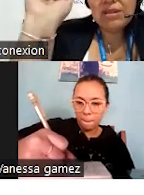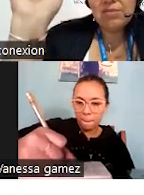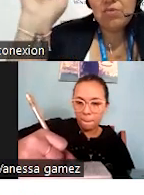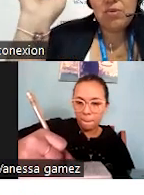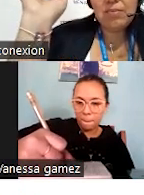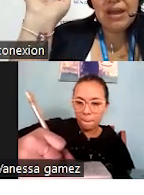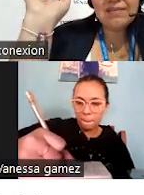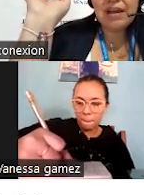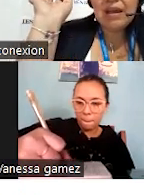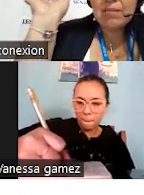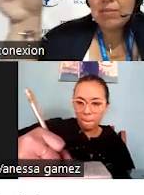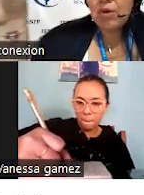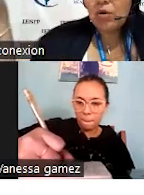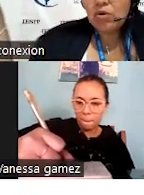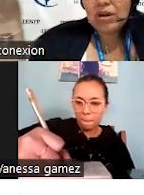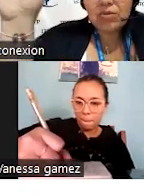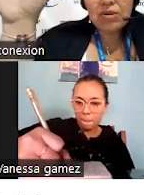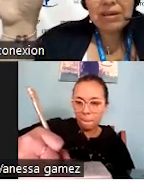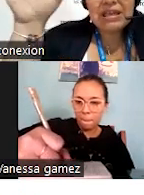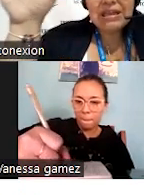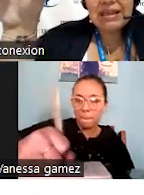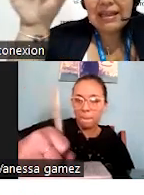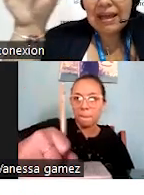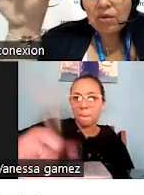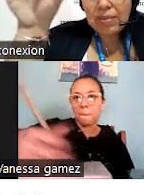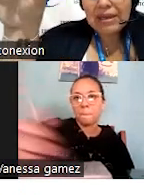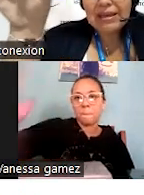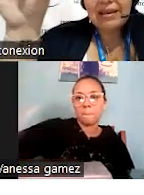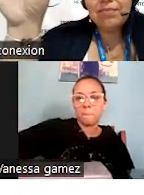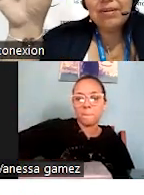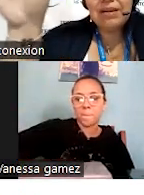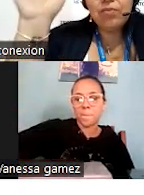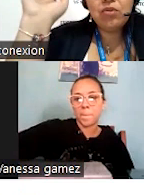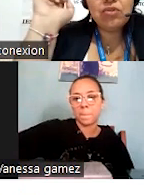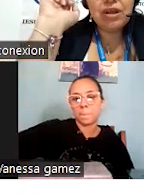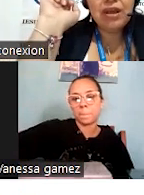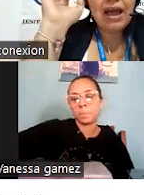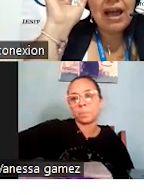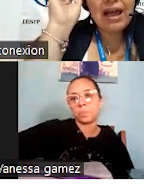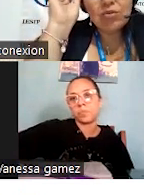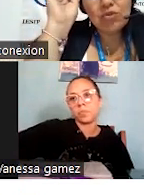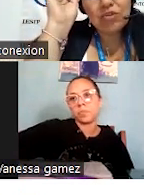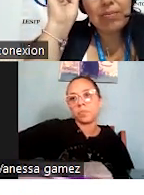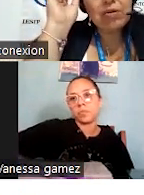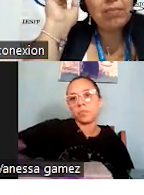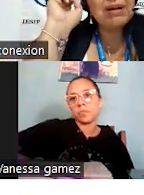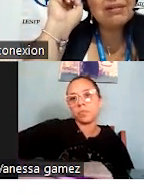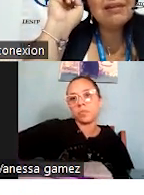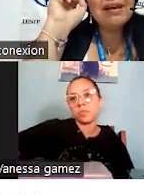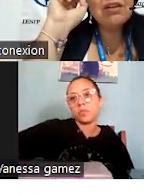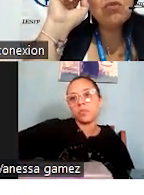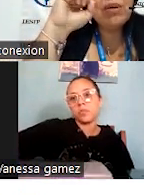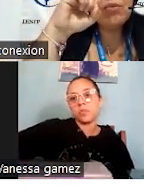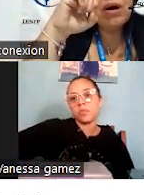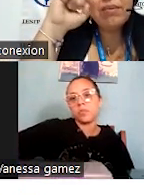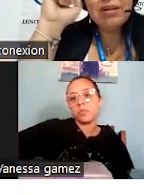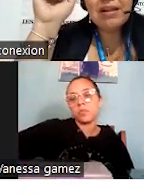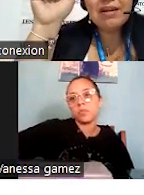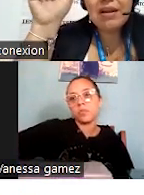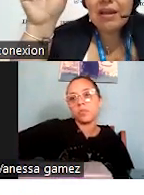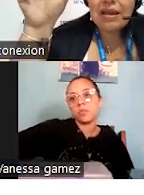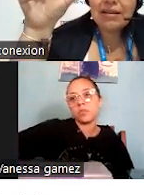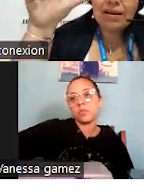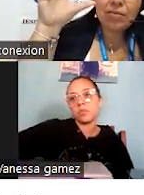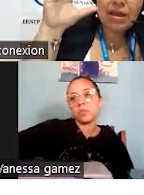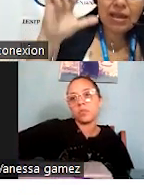vender solamente pollo en brasa, vamos a colocarle una maquinita de helado para que, para el postre. Ah, no, sí, pero aparte de eso, vamos a